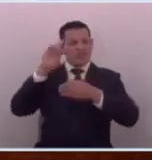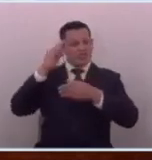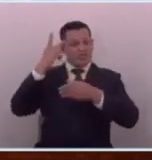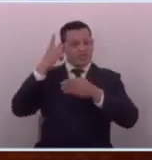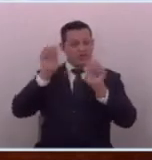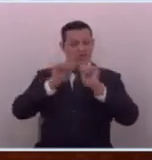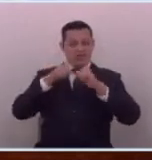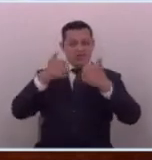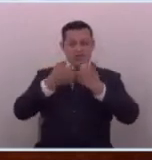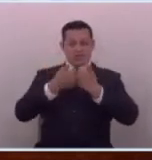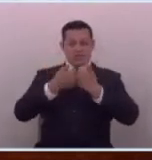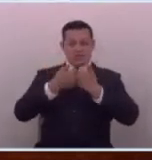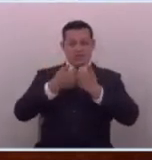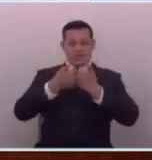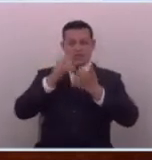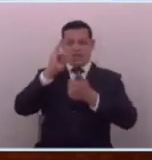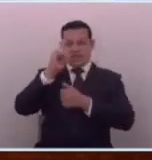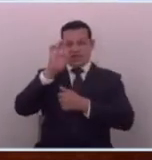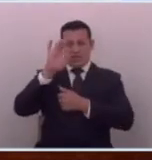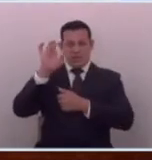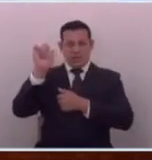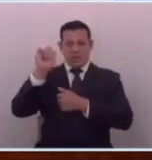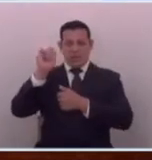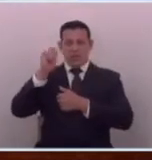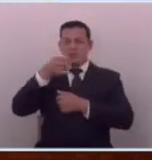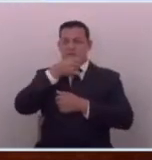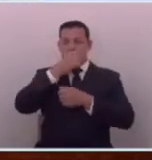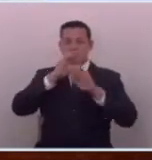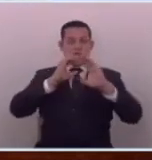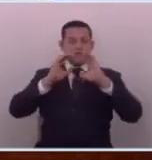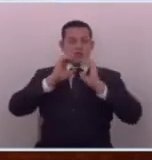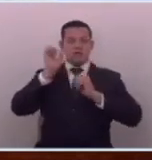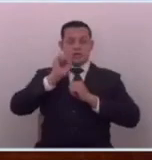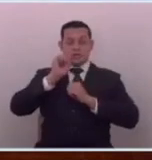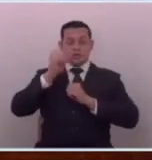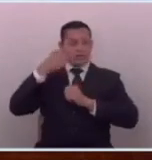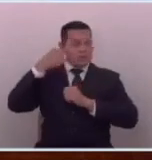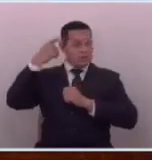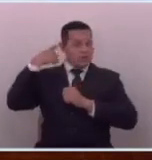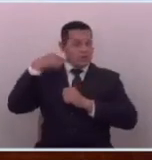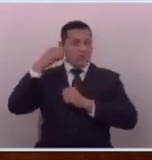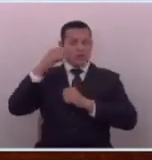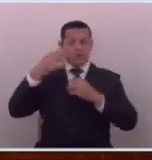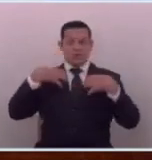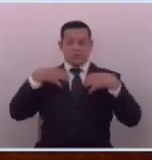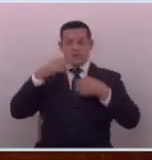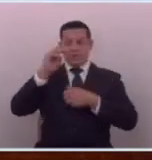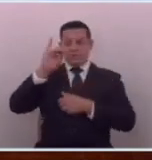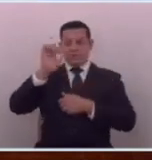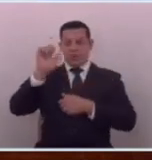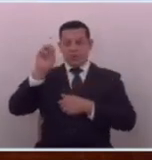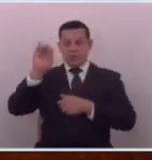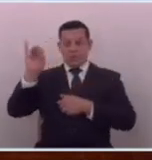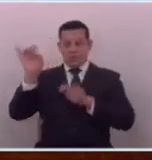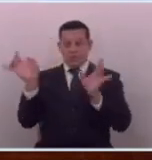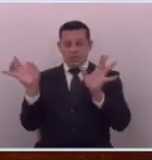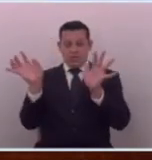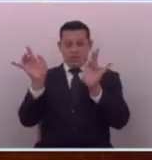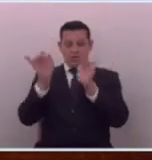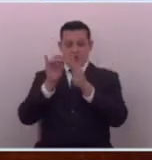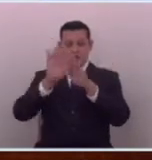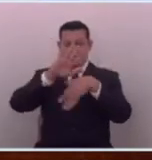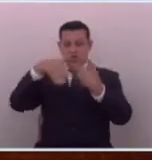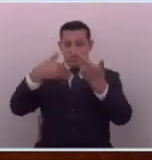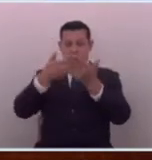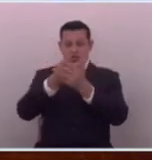Interamericana del Periodismo tiene un nombre muy elegante sí son unos señores ahí en Miami que se reunieron a unir a todos